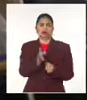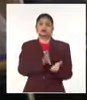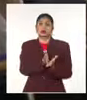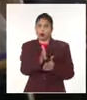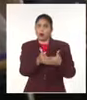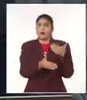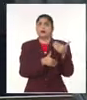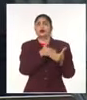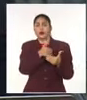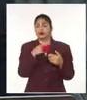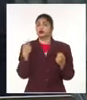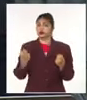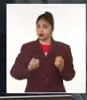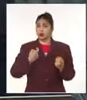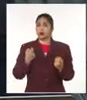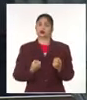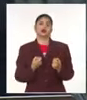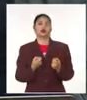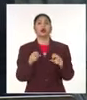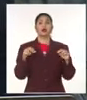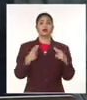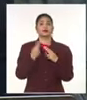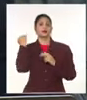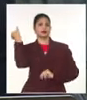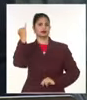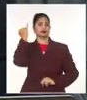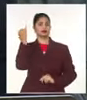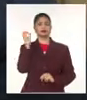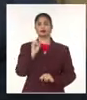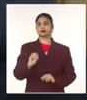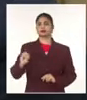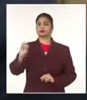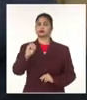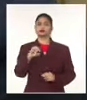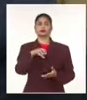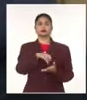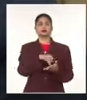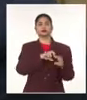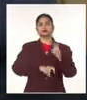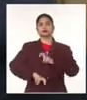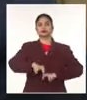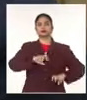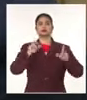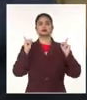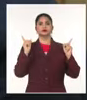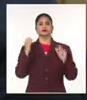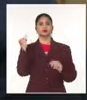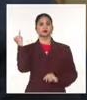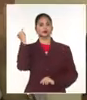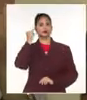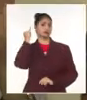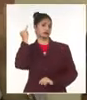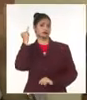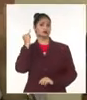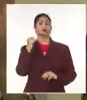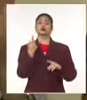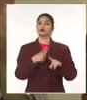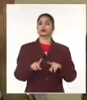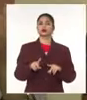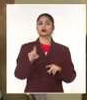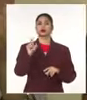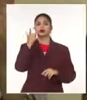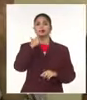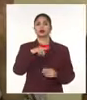Estratégicos es un evento internacional organizado por el Centro de Investigaciones de Política Internacional con el coauspicio de CLACSO.